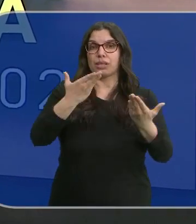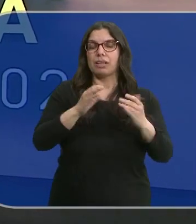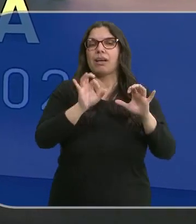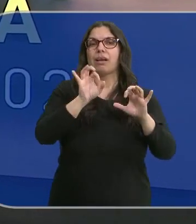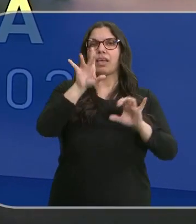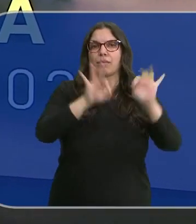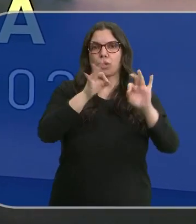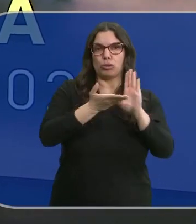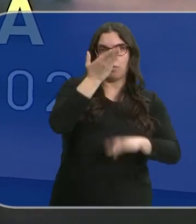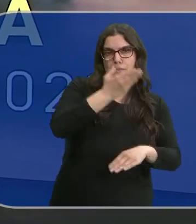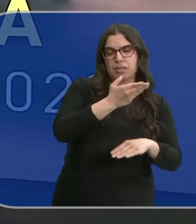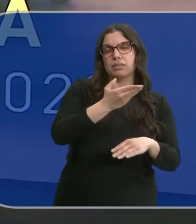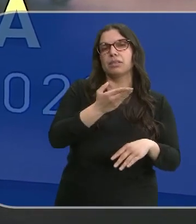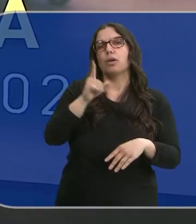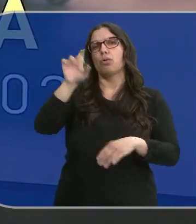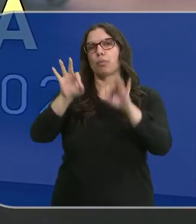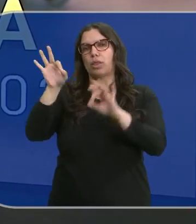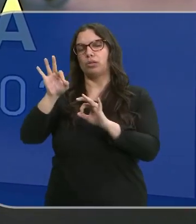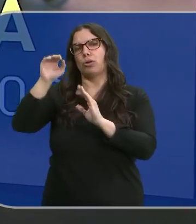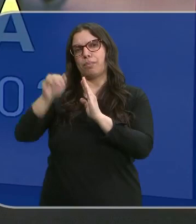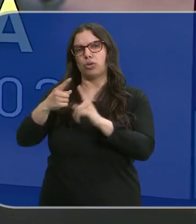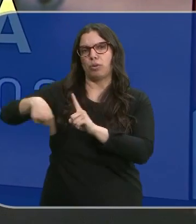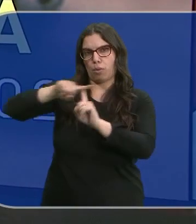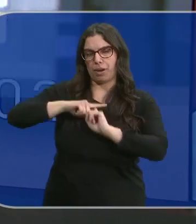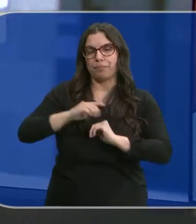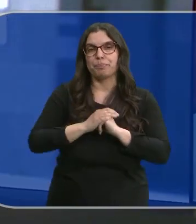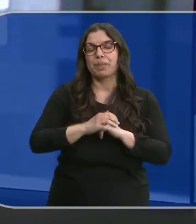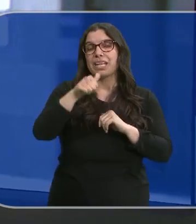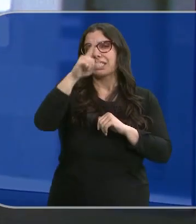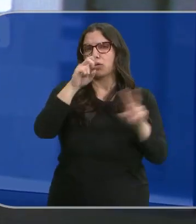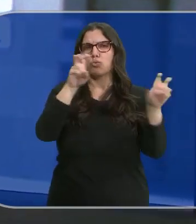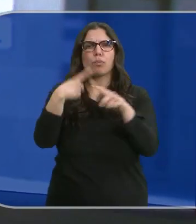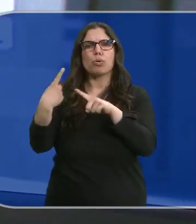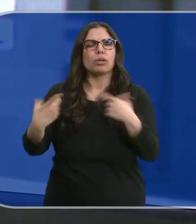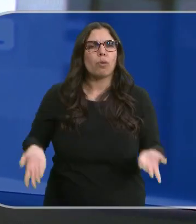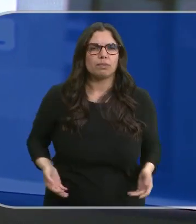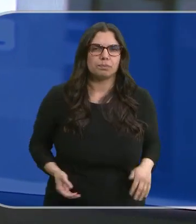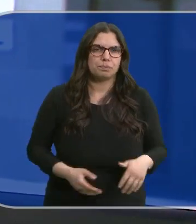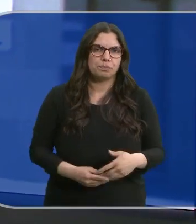645, un 1% menos. ¿Qué novedades trae la renta de 2023, Laura?